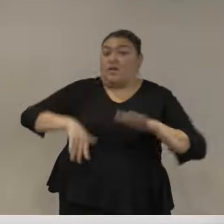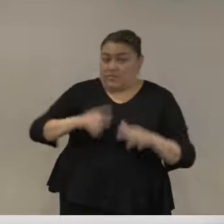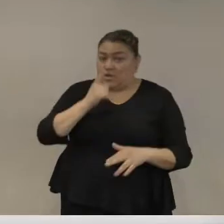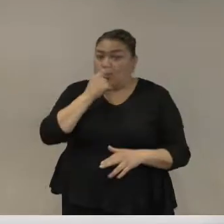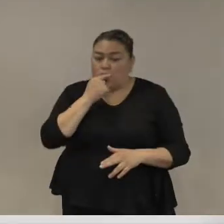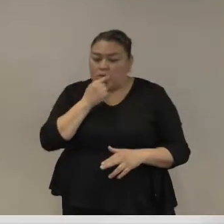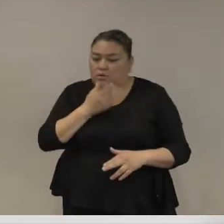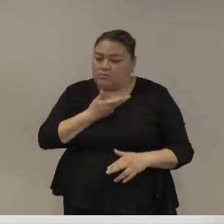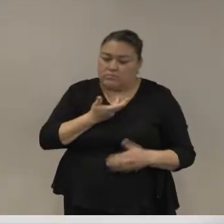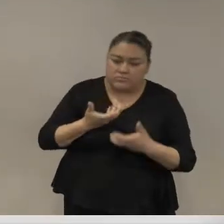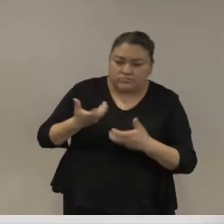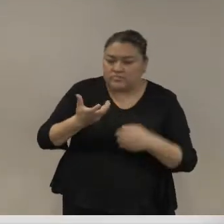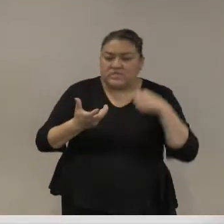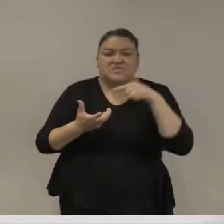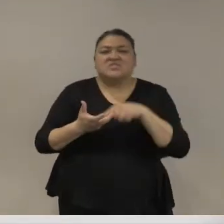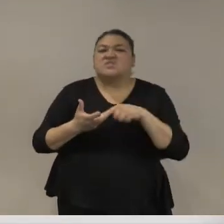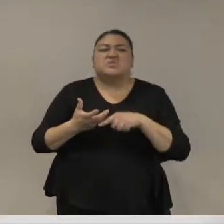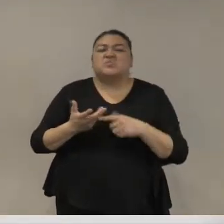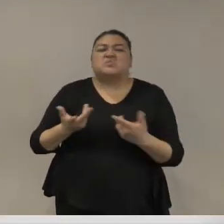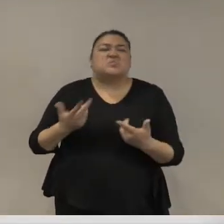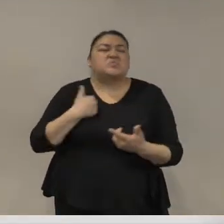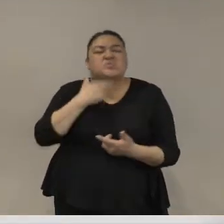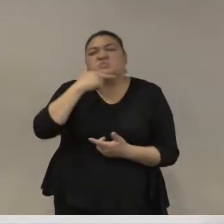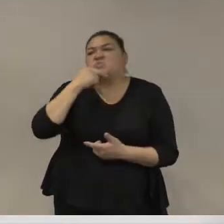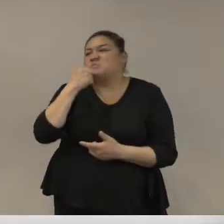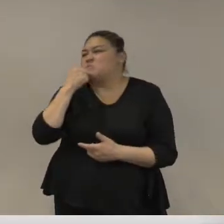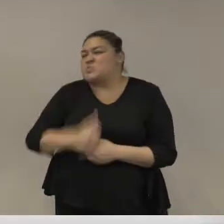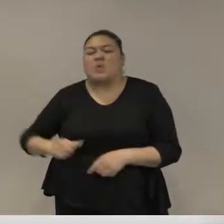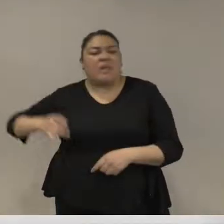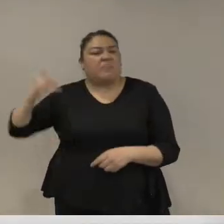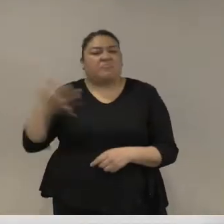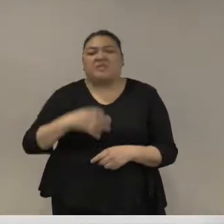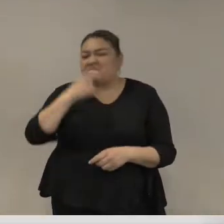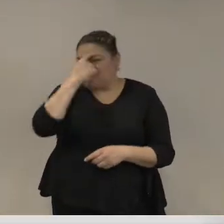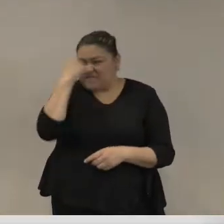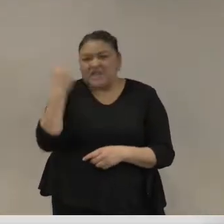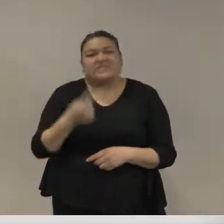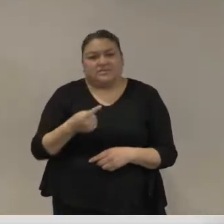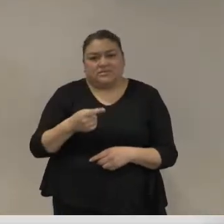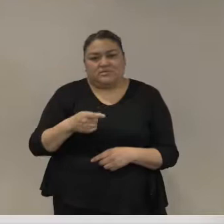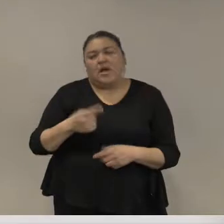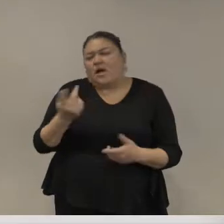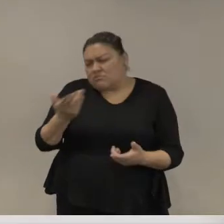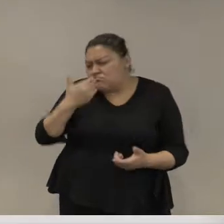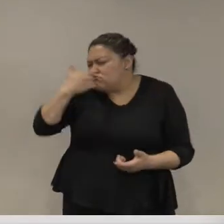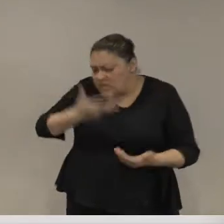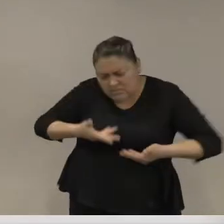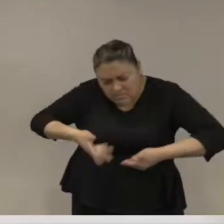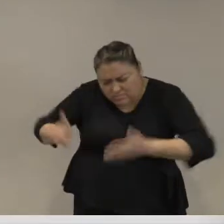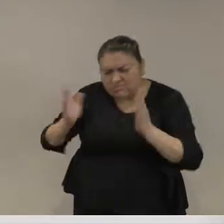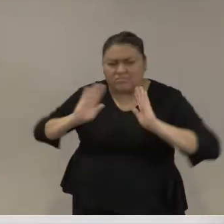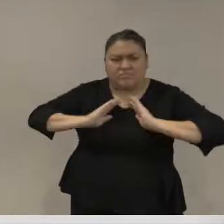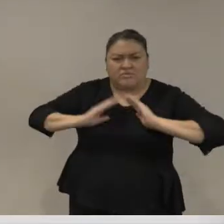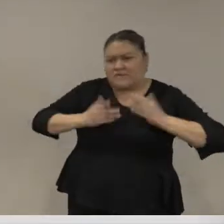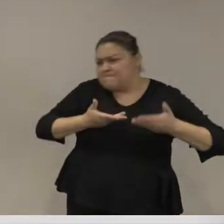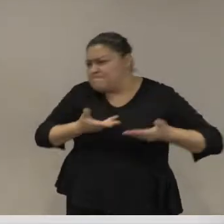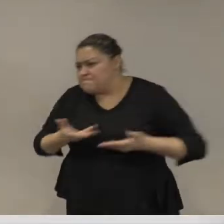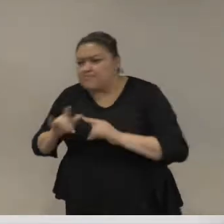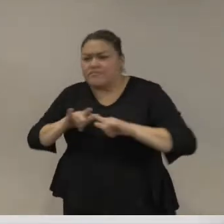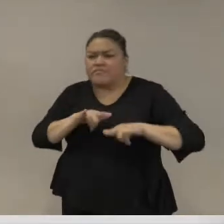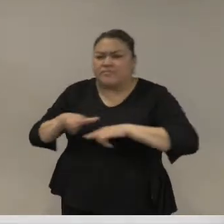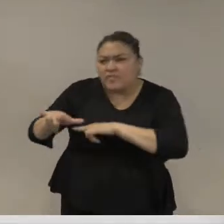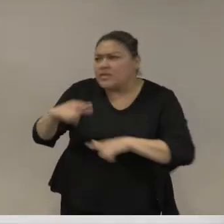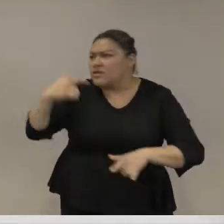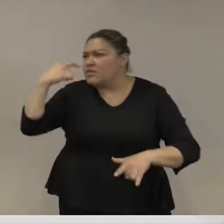sí han sido desbordadas en esos casos puede ser correcto enviar a las fuerzas armadas a las calles para jugar papeles parecidas